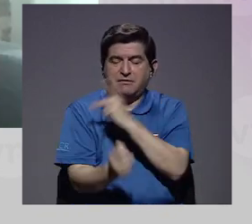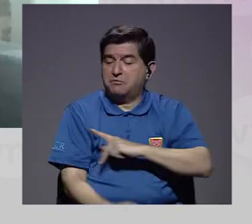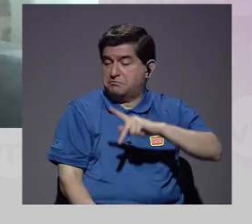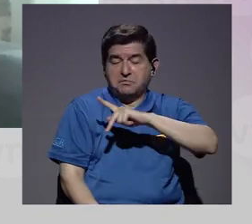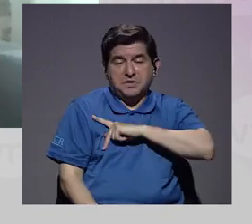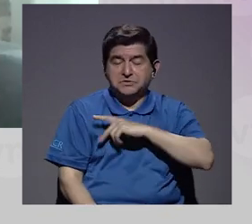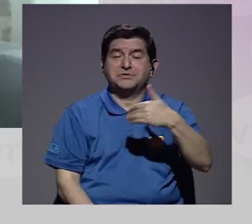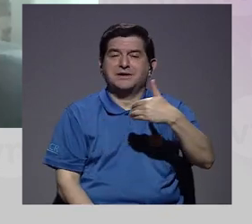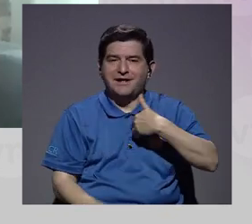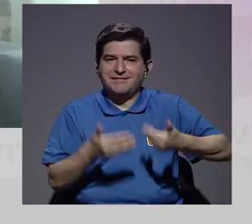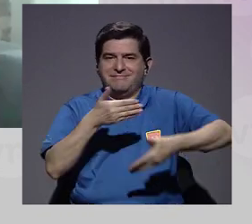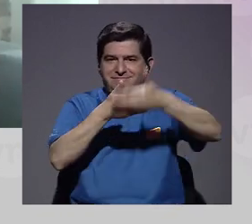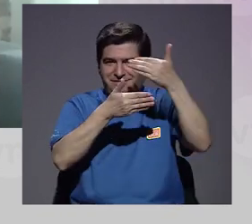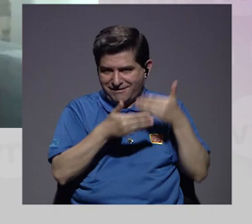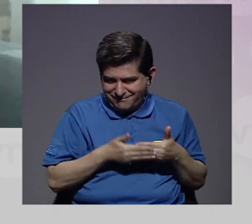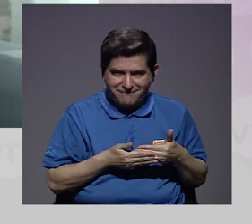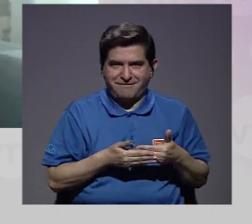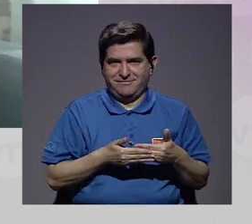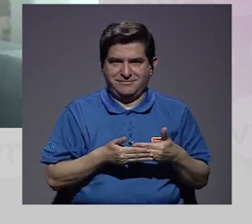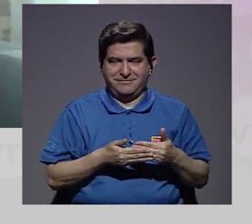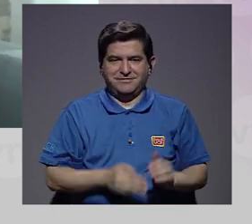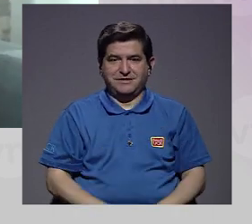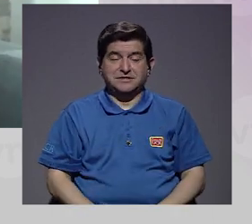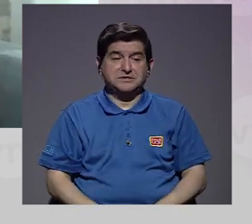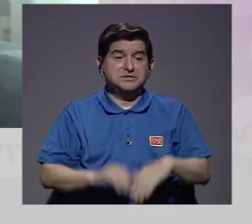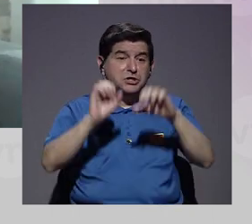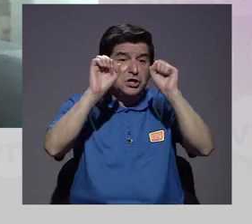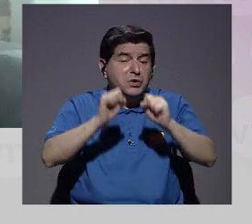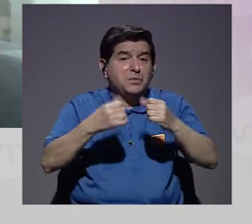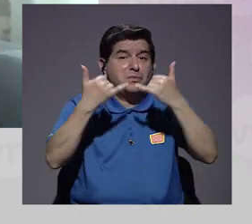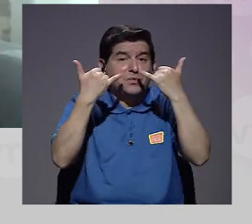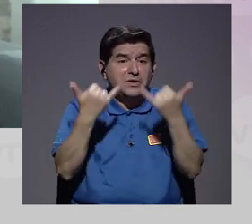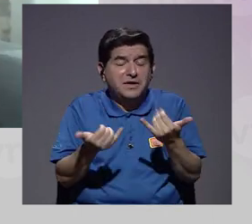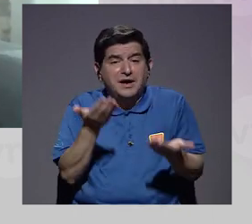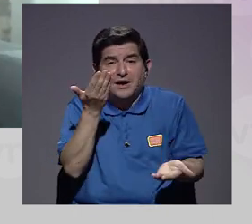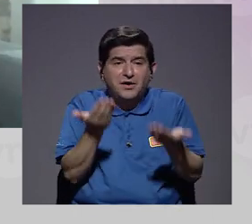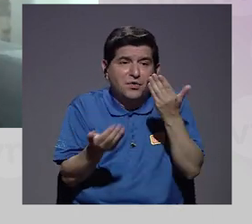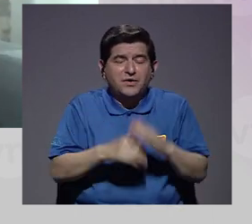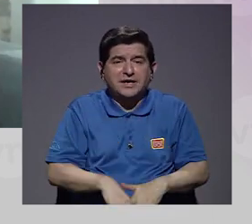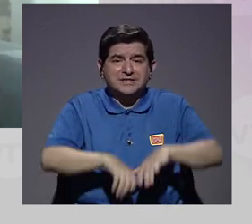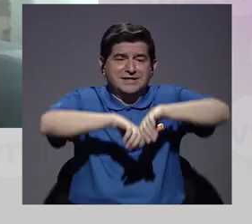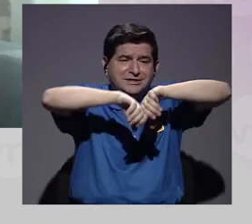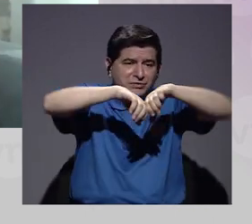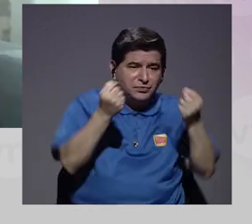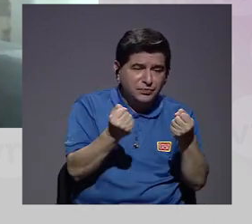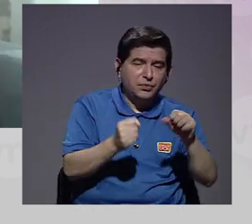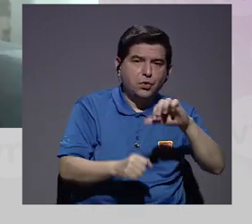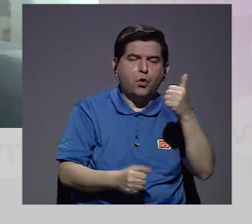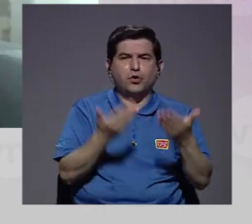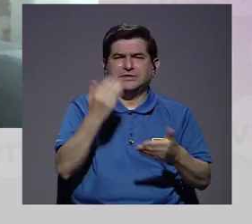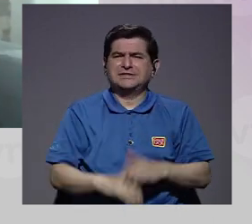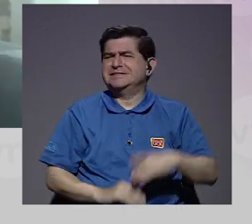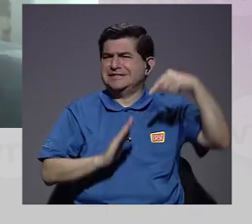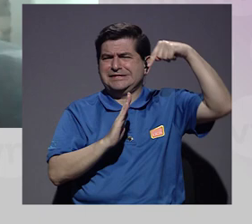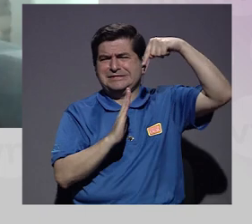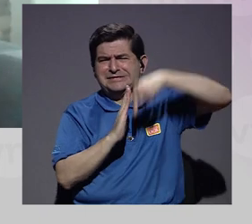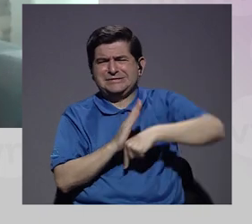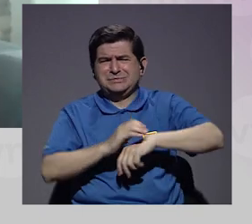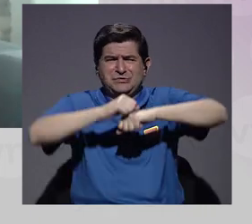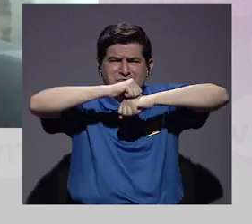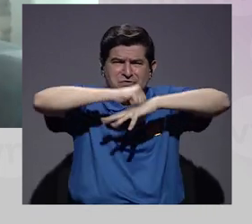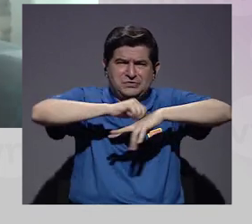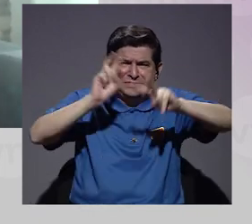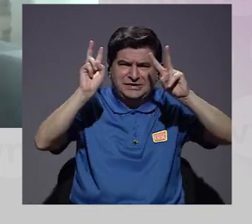y personal que puede estar de alguna manera quebradas, pero hay otras que son muy arraigadas.